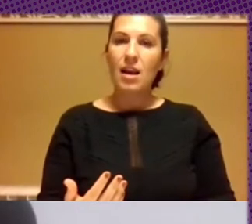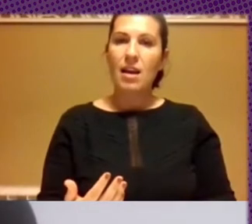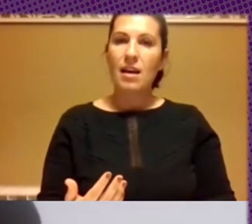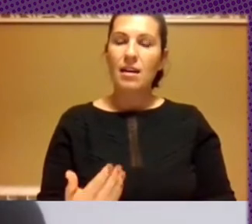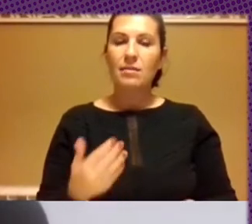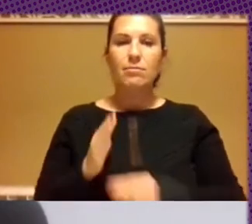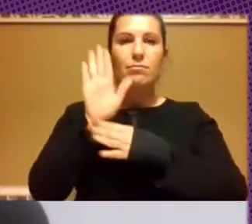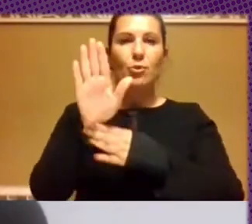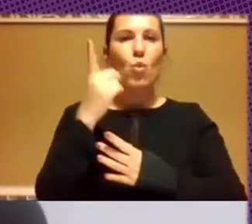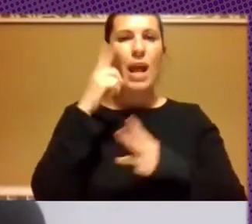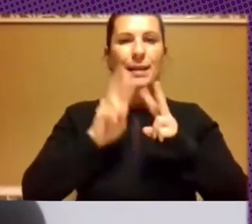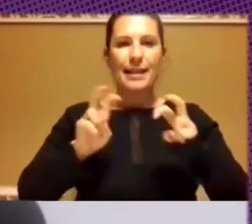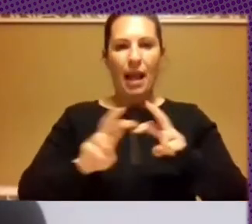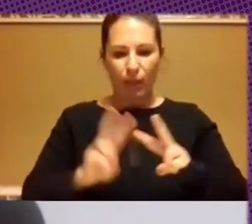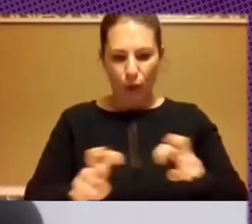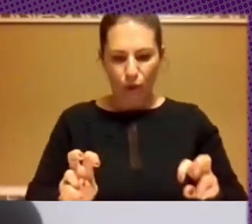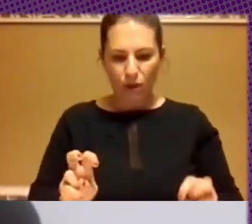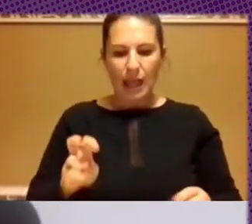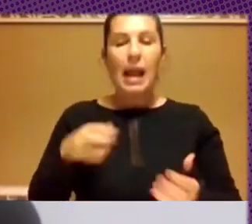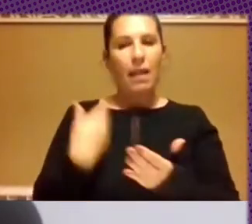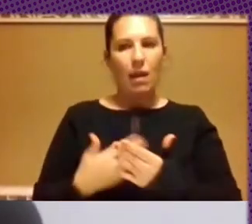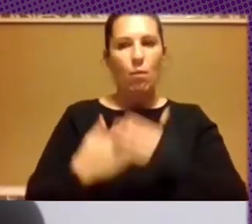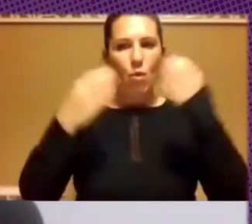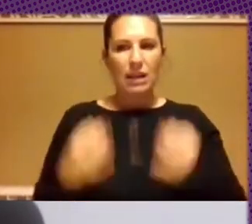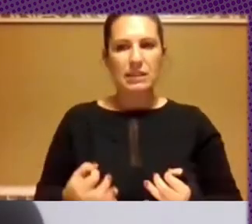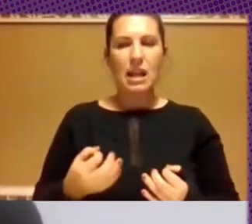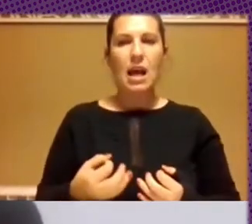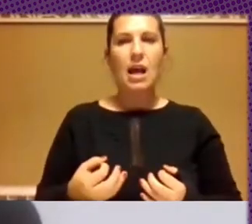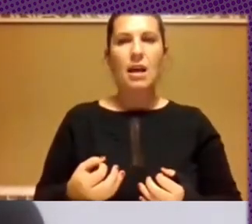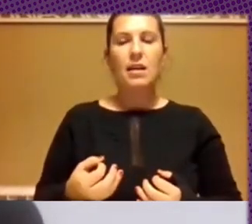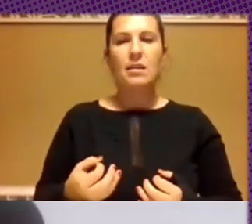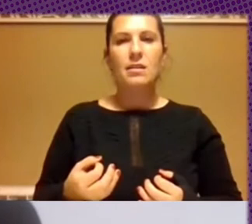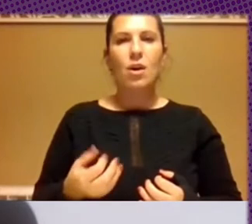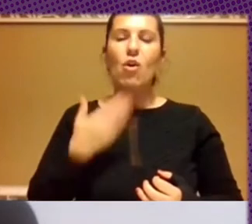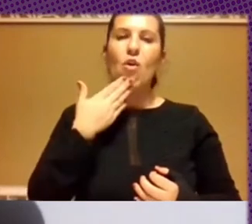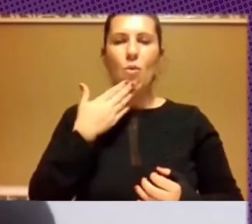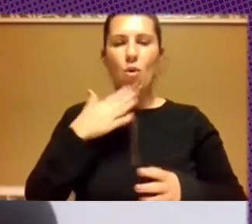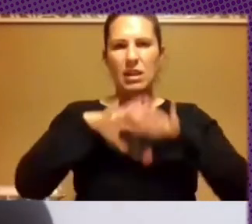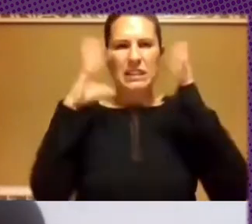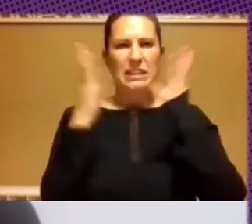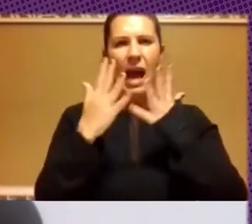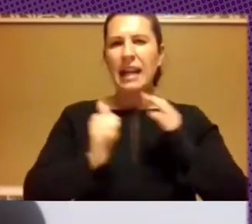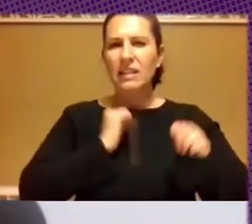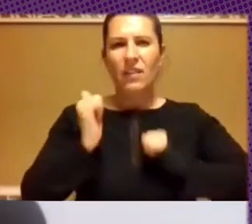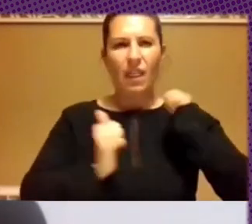investigaciones que estamos dando que, digamos, que demuestra cómo hay toda una maquinaria artificial de difusión,